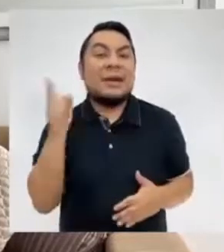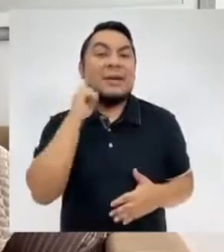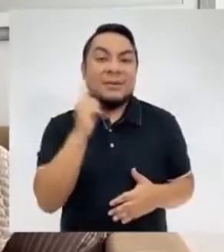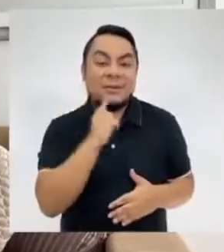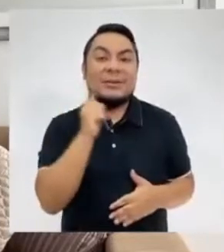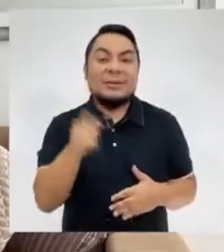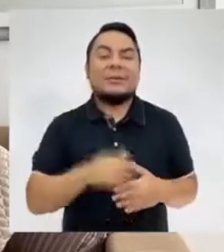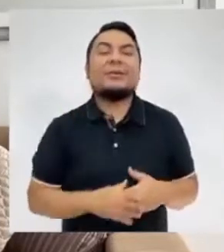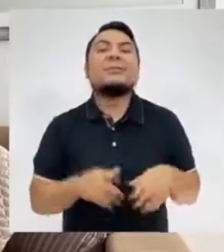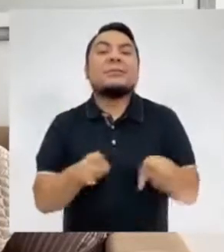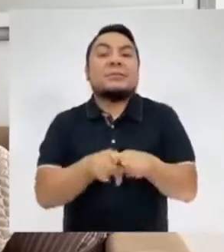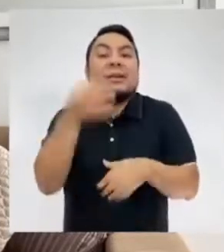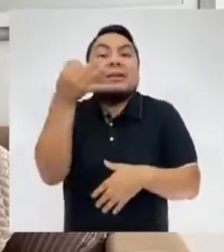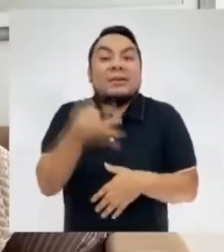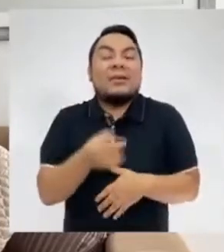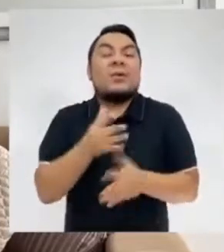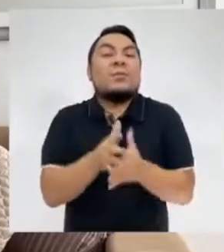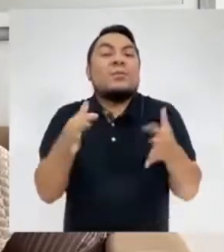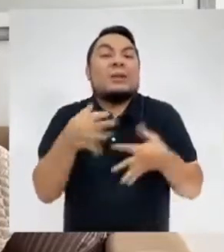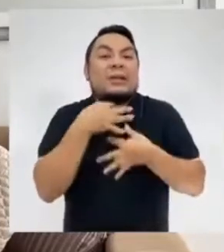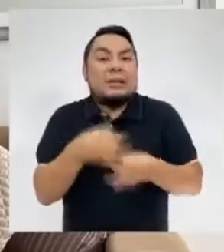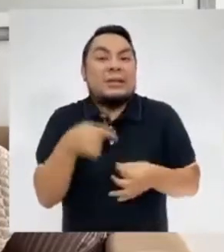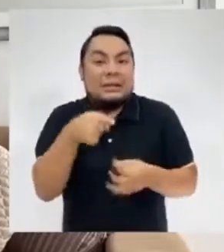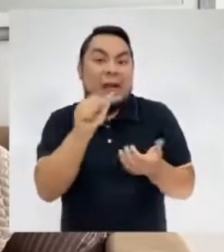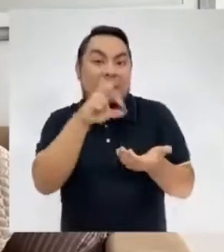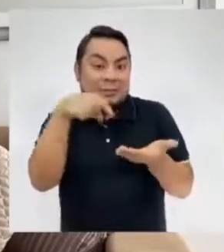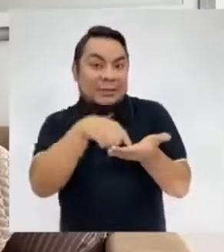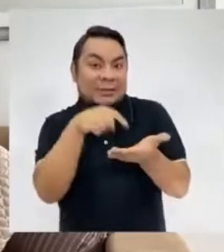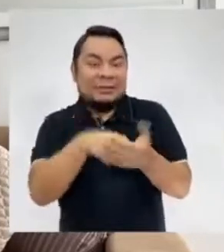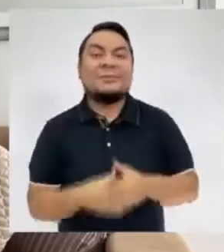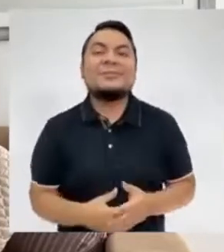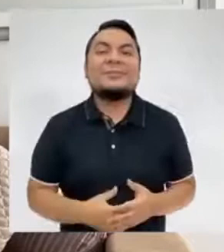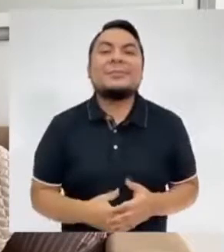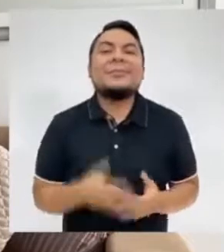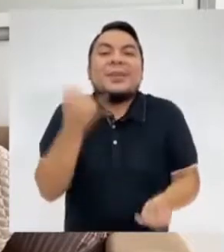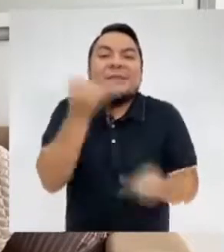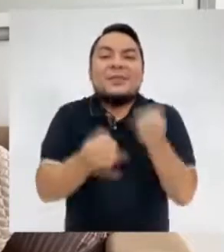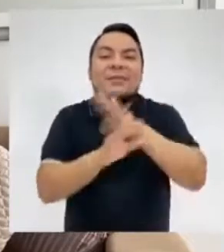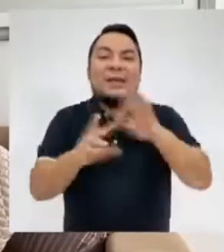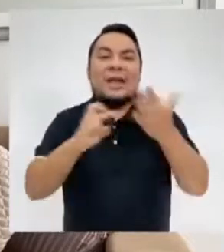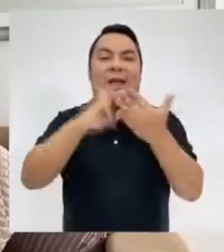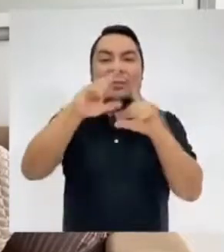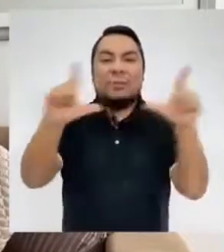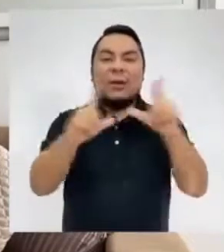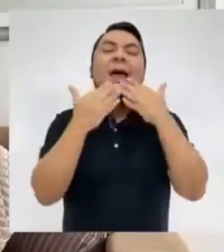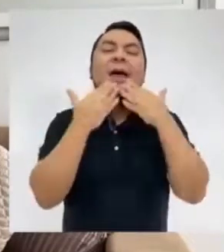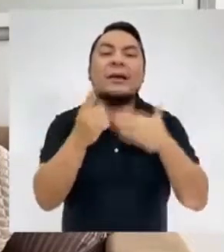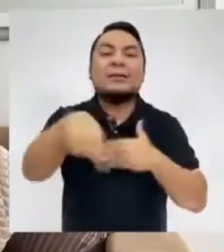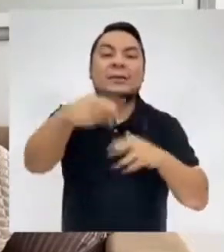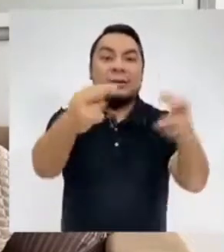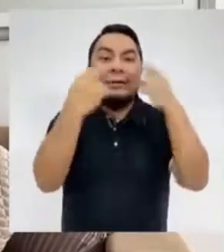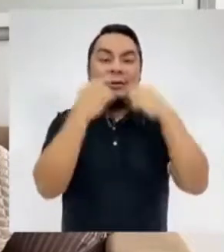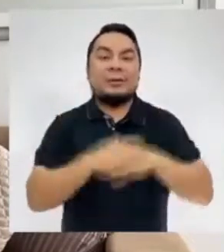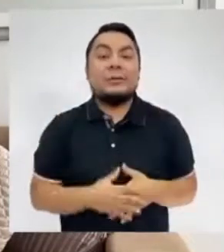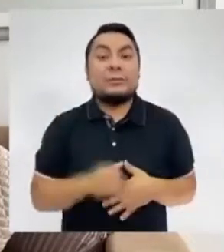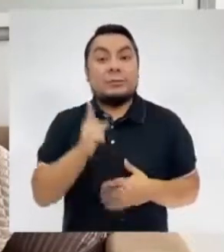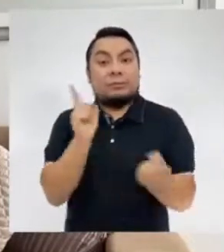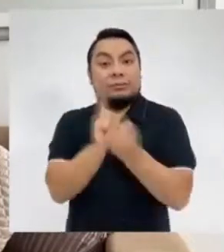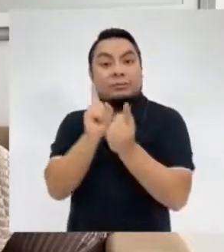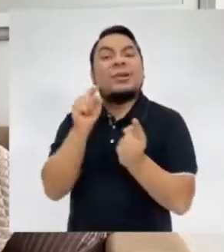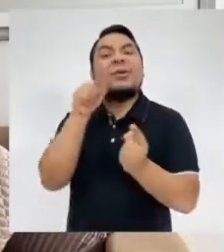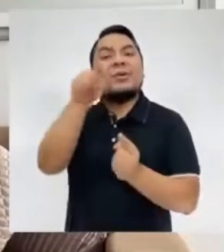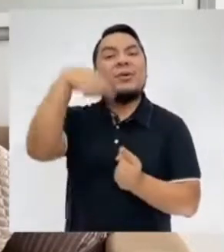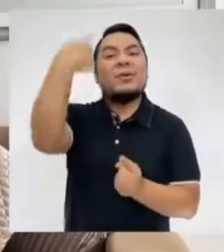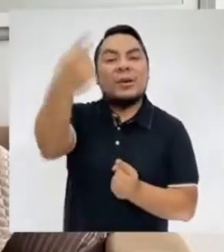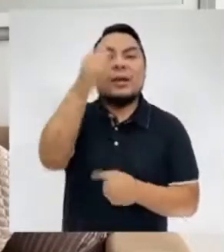y de verdad muy interesante este aplicativo ya si llegamos al final del programa gracias por su sintonía